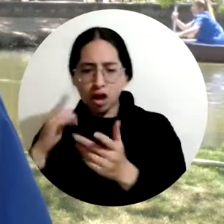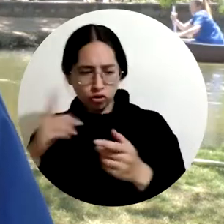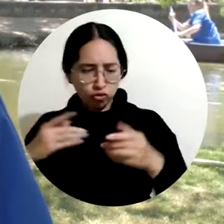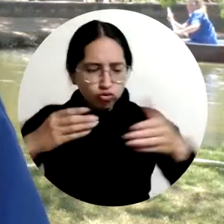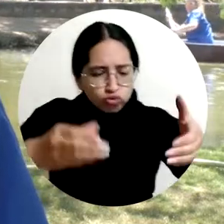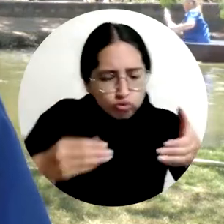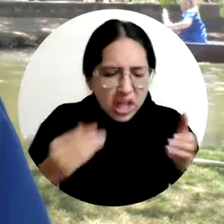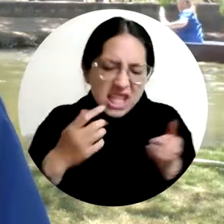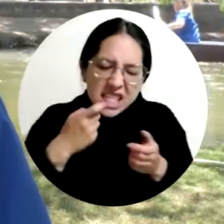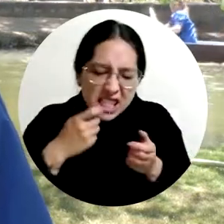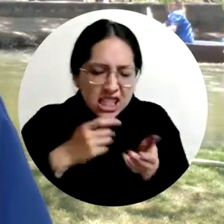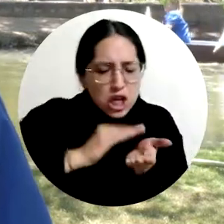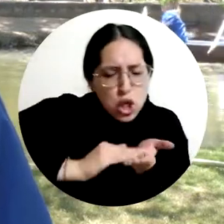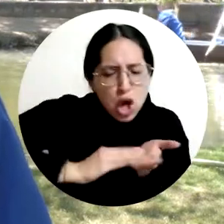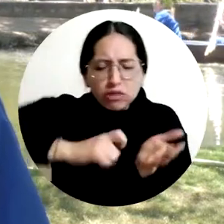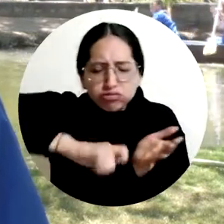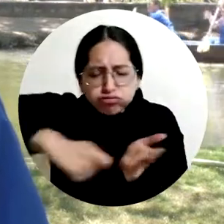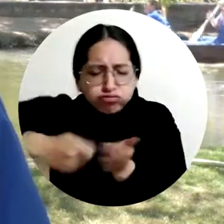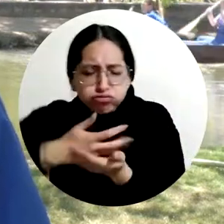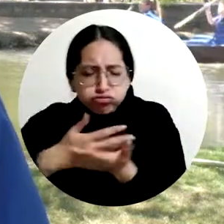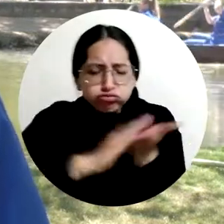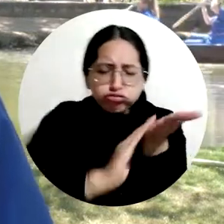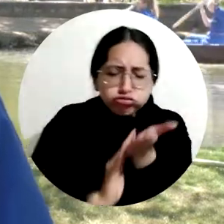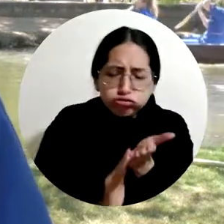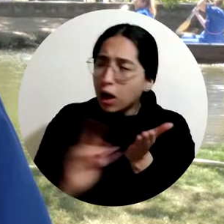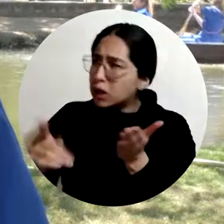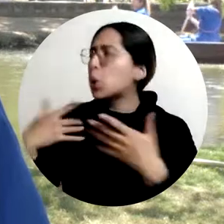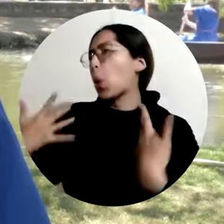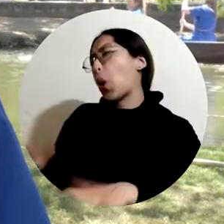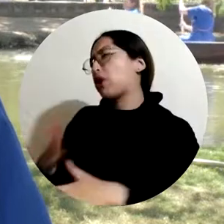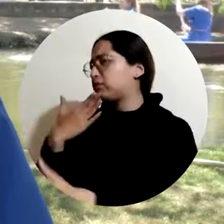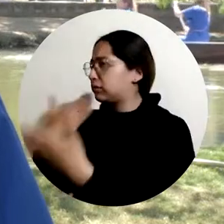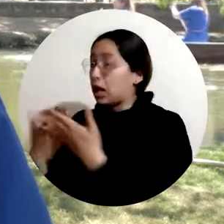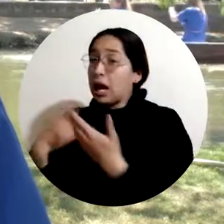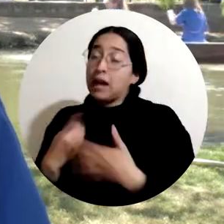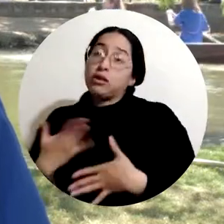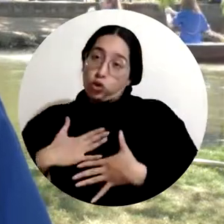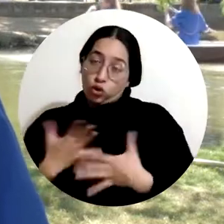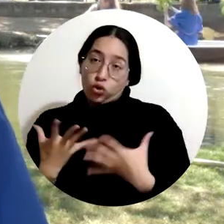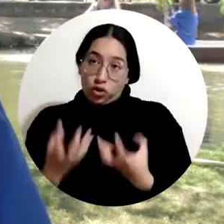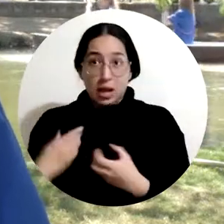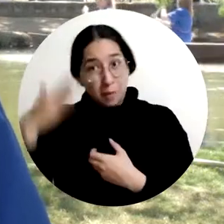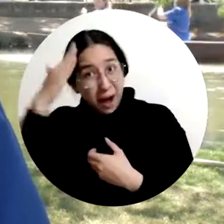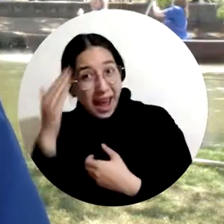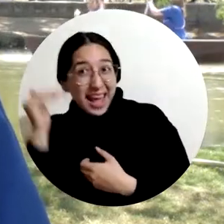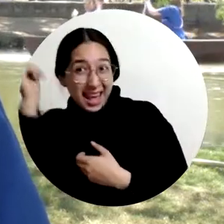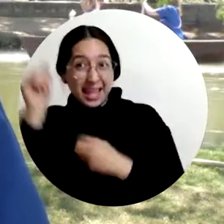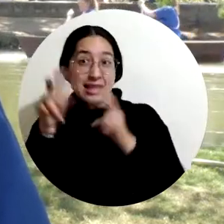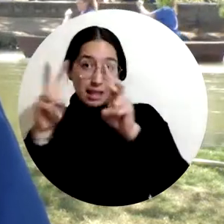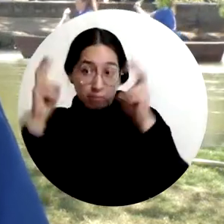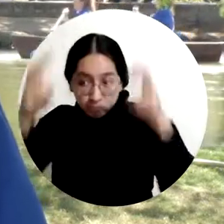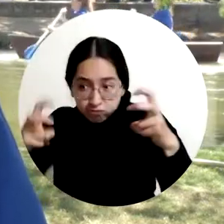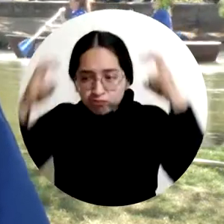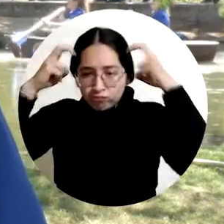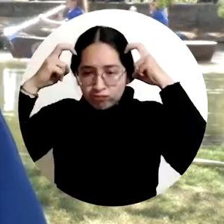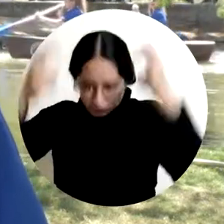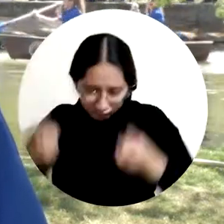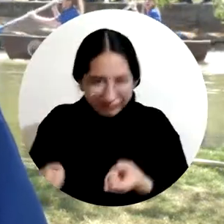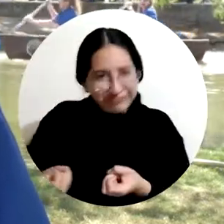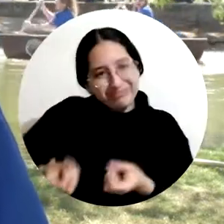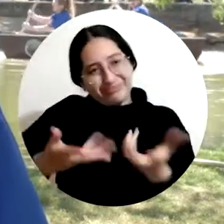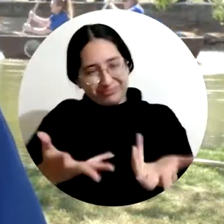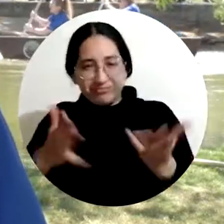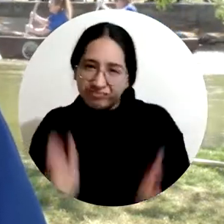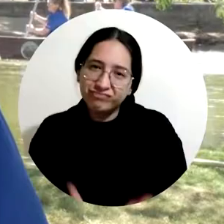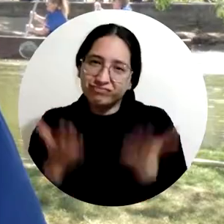hemos hecho y creemos que podemos, además de la parte formativa, aportar algo a la sociedad en cuanto a beneficios